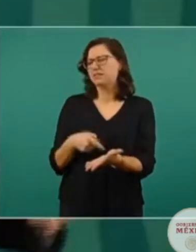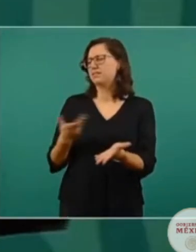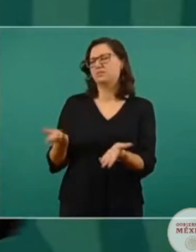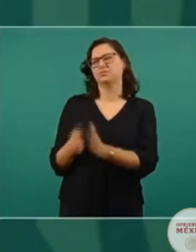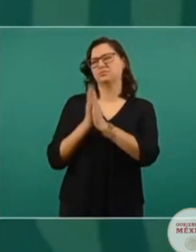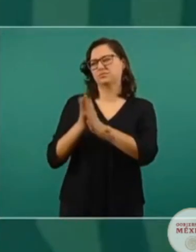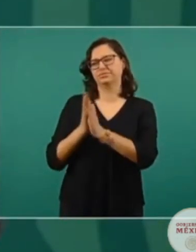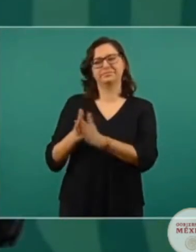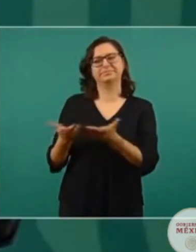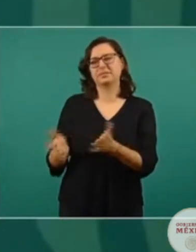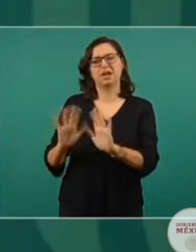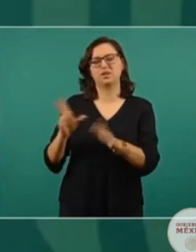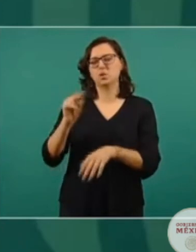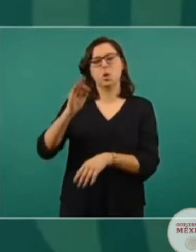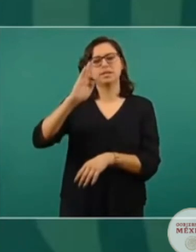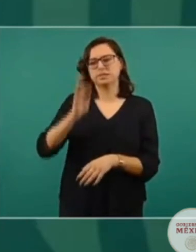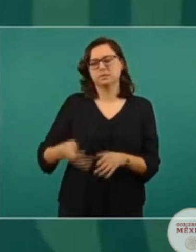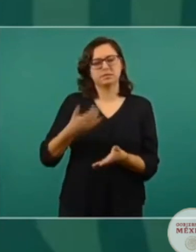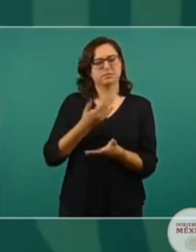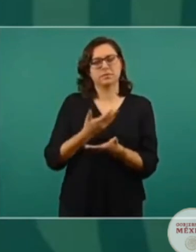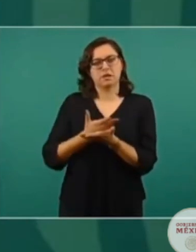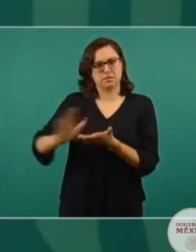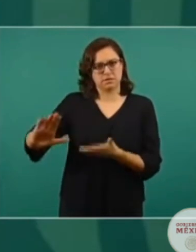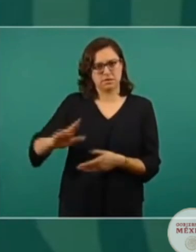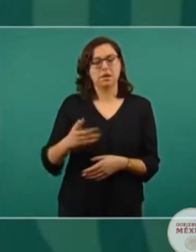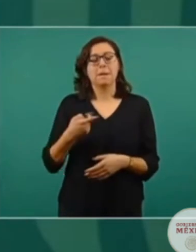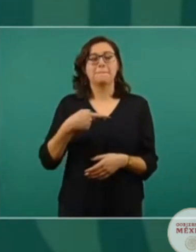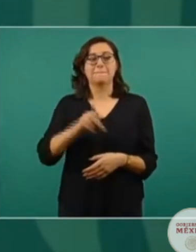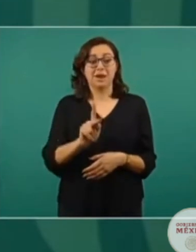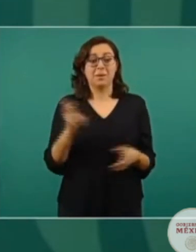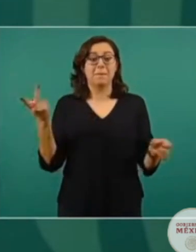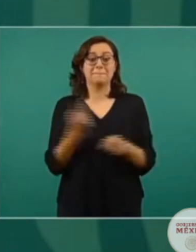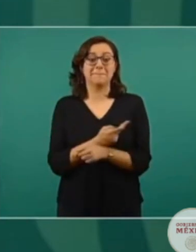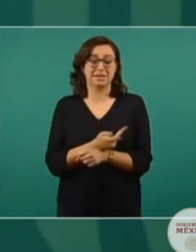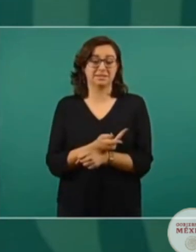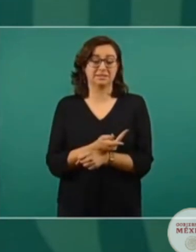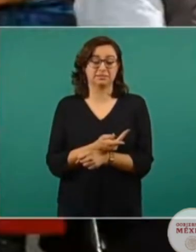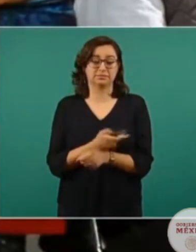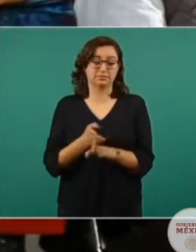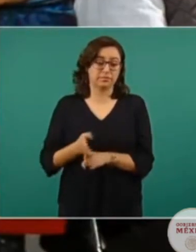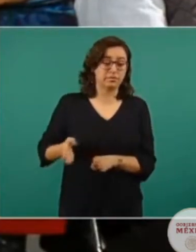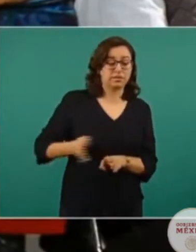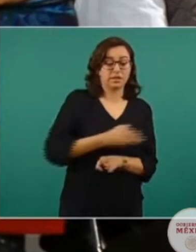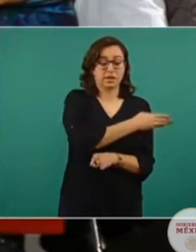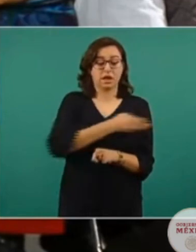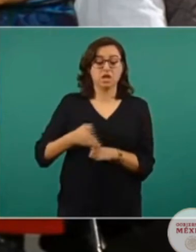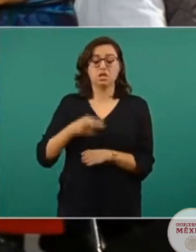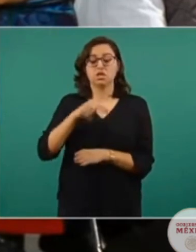Pero en el periodo neoliberal se crearon